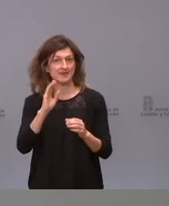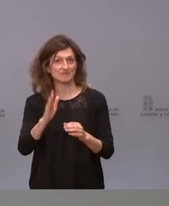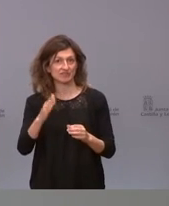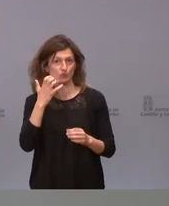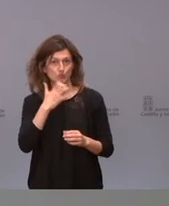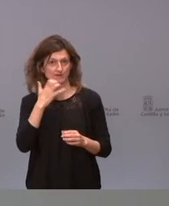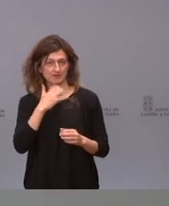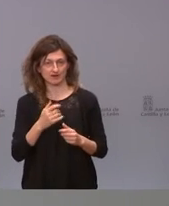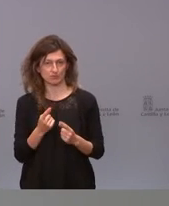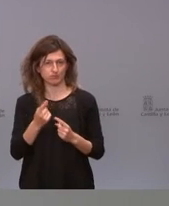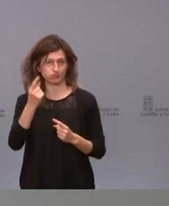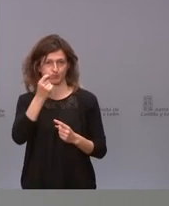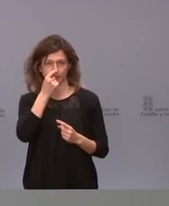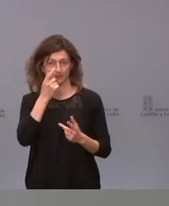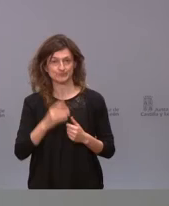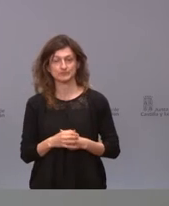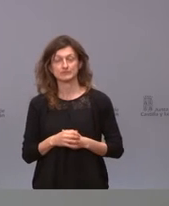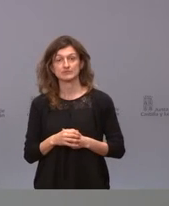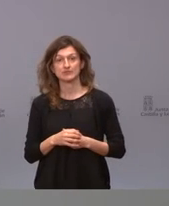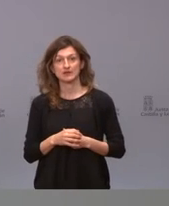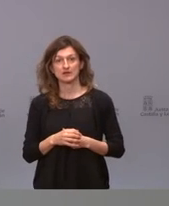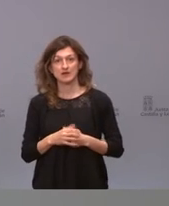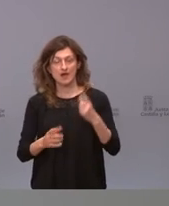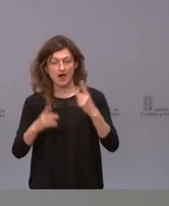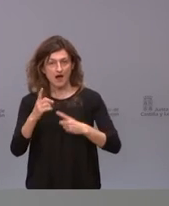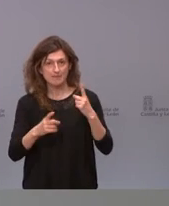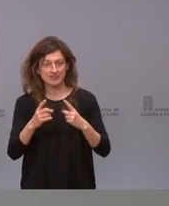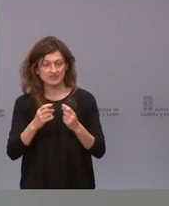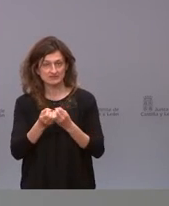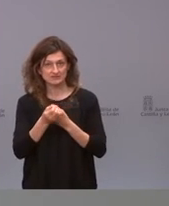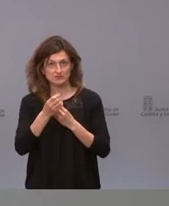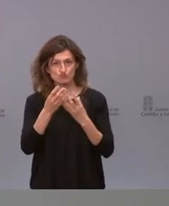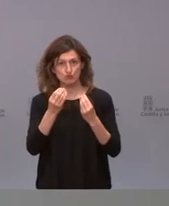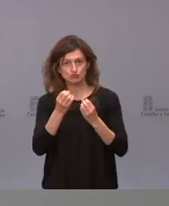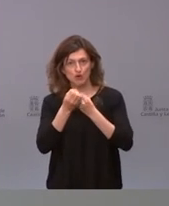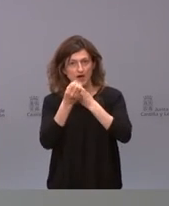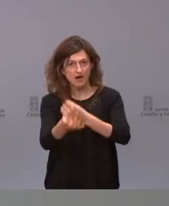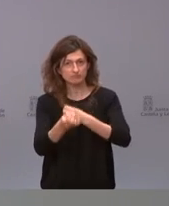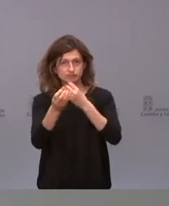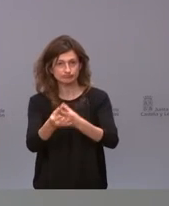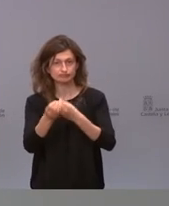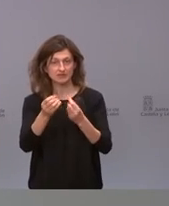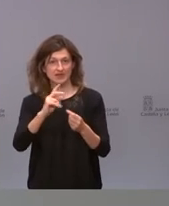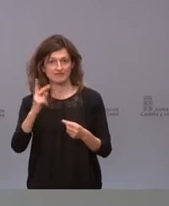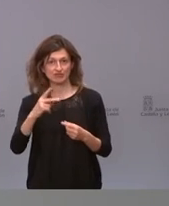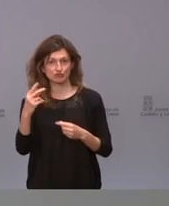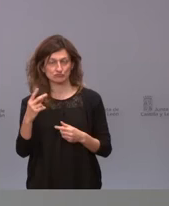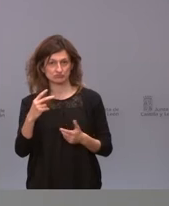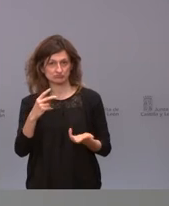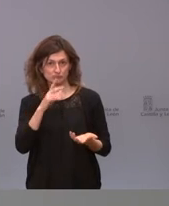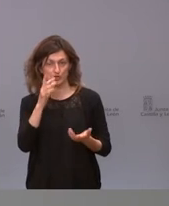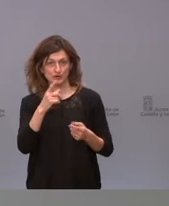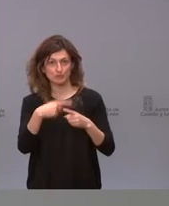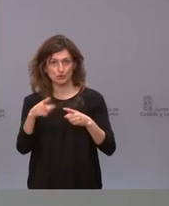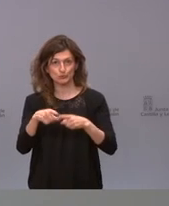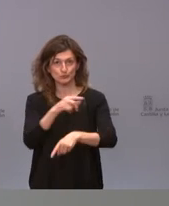raro por lo tanto yo creo que estamos a veces sobre informando muchísimo de los efectos secundarios de un producto